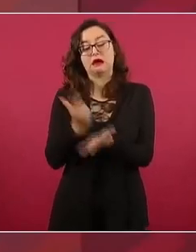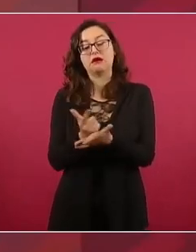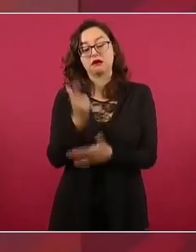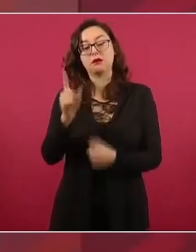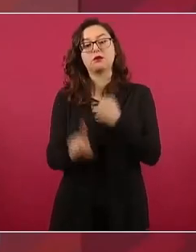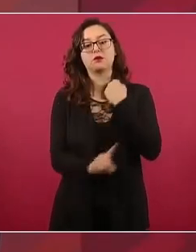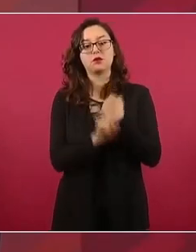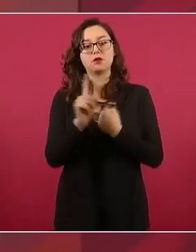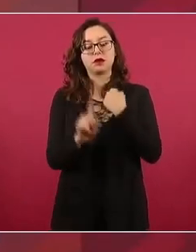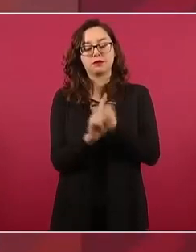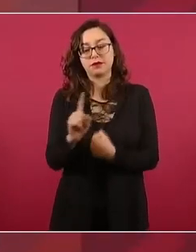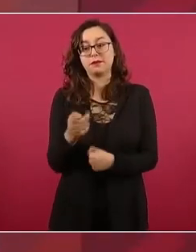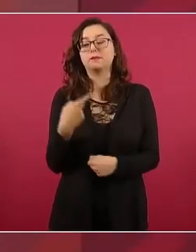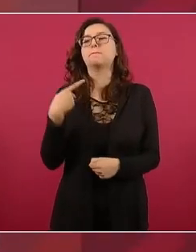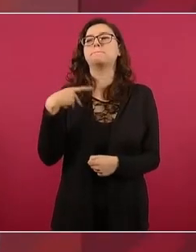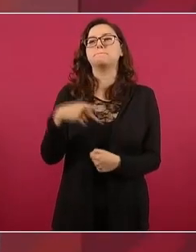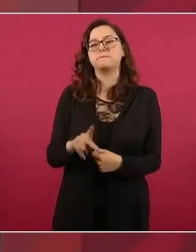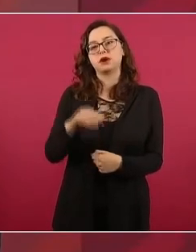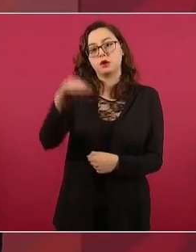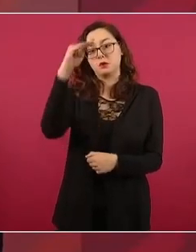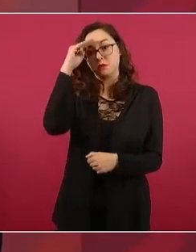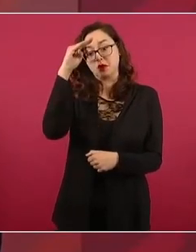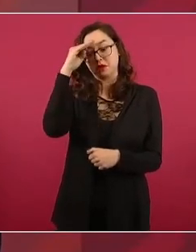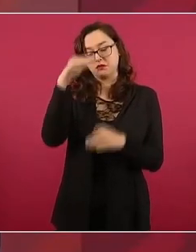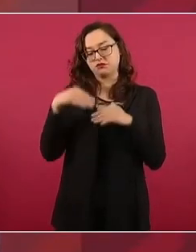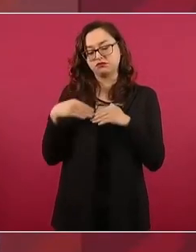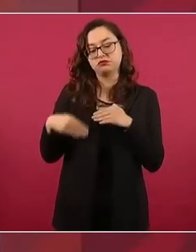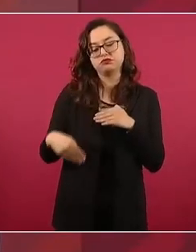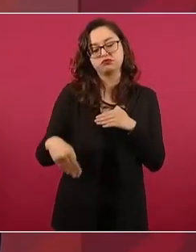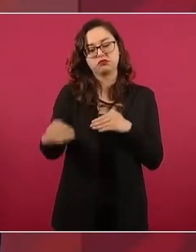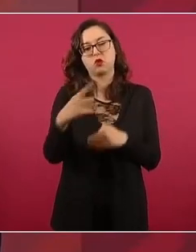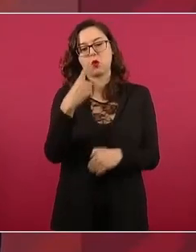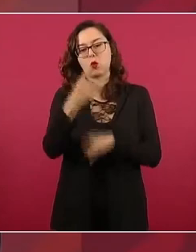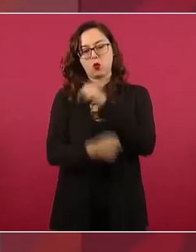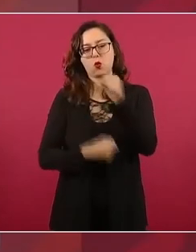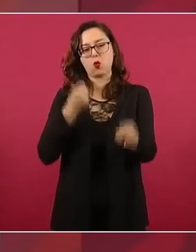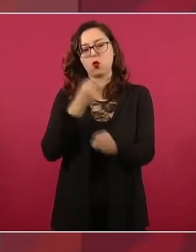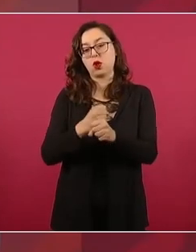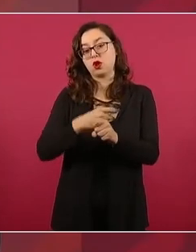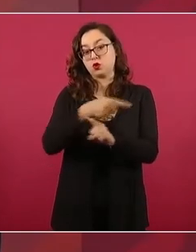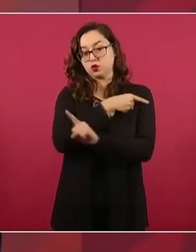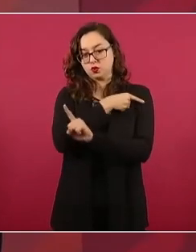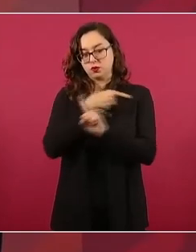pensando terminar en un año y medio, a más tardar,